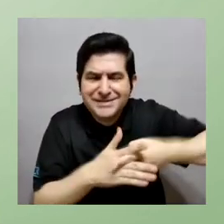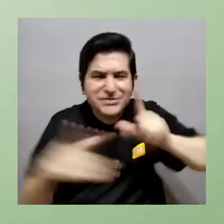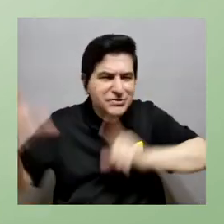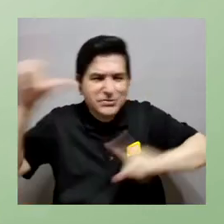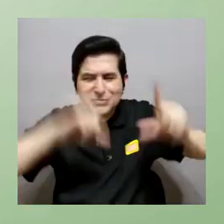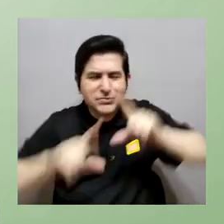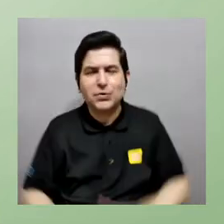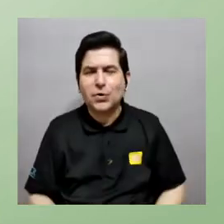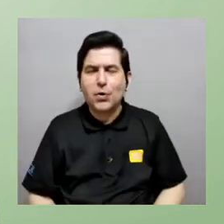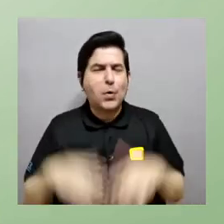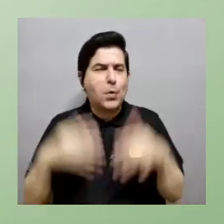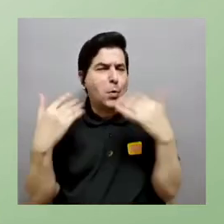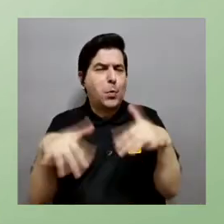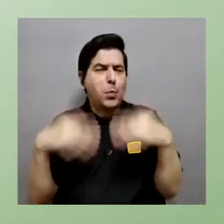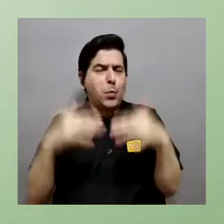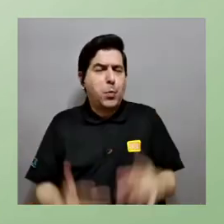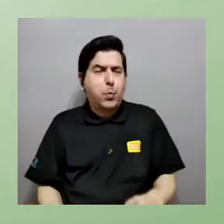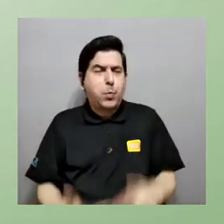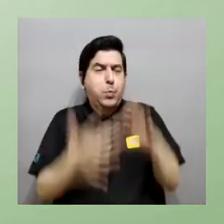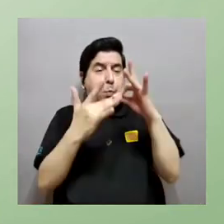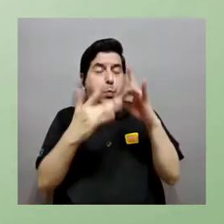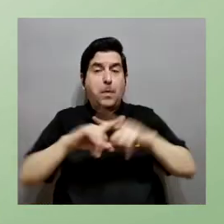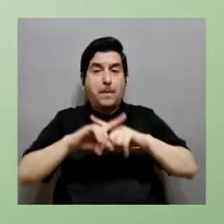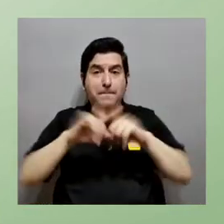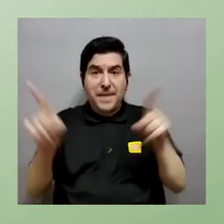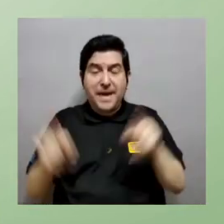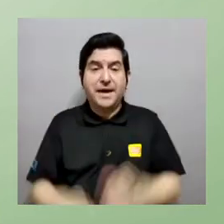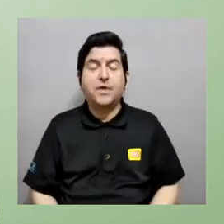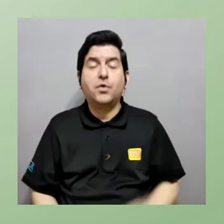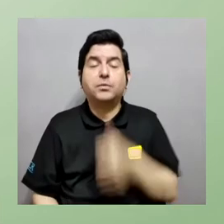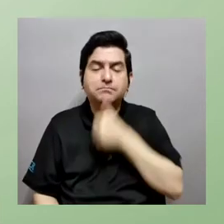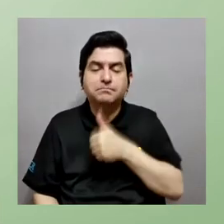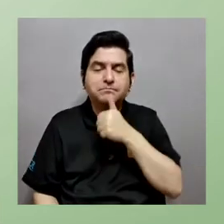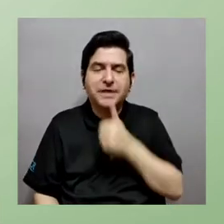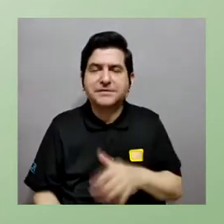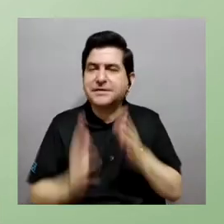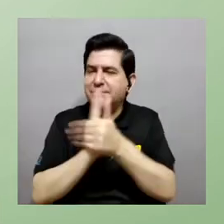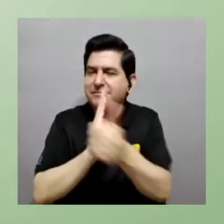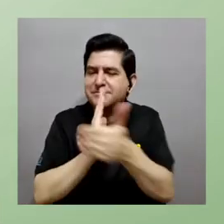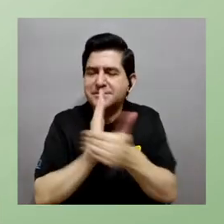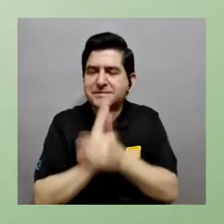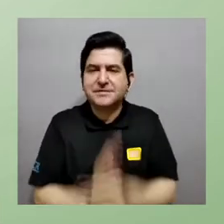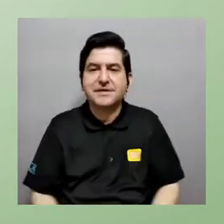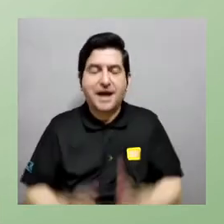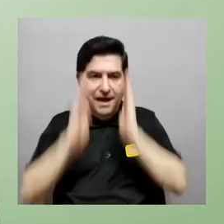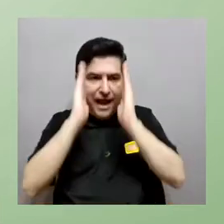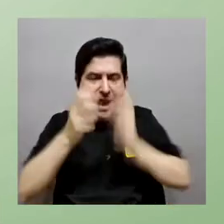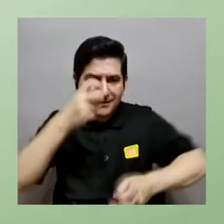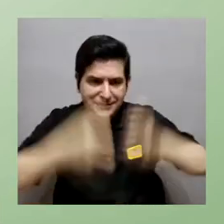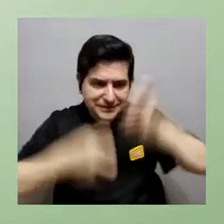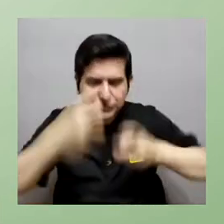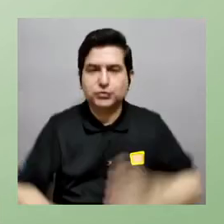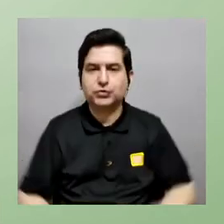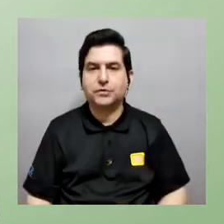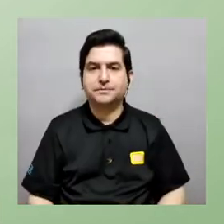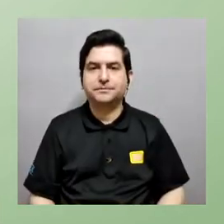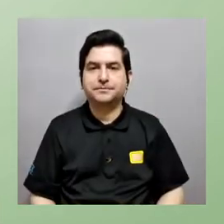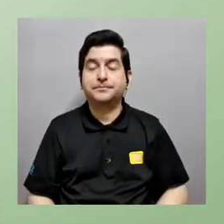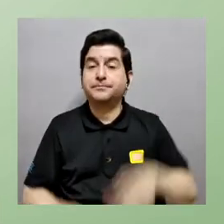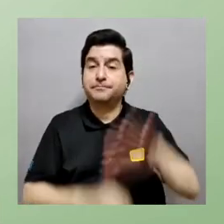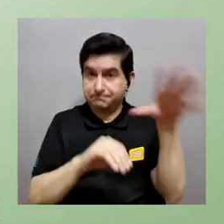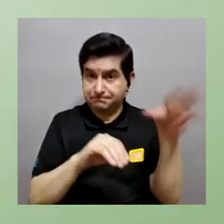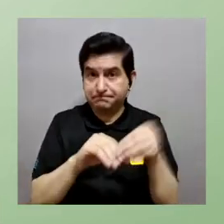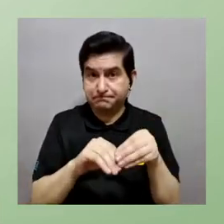vez a veces no tenemos acceso a un instrumento de laboratorio extremadamente específico pero con esto con un poco de paciencia y mucho